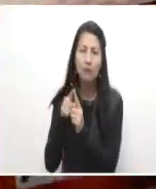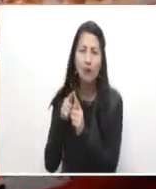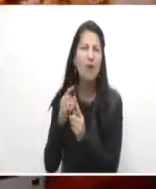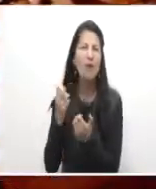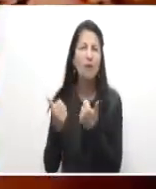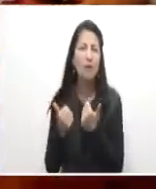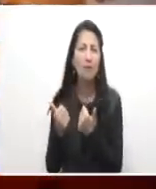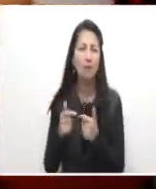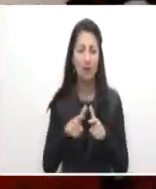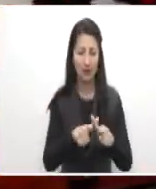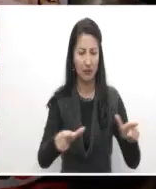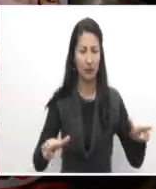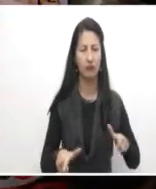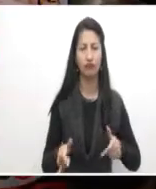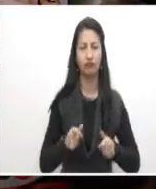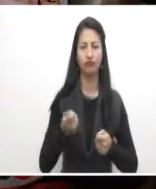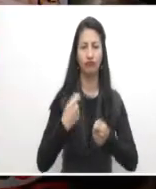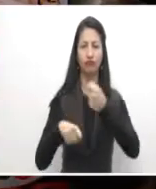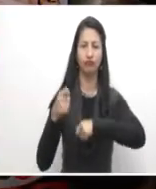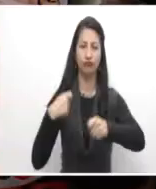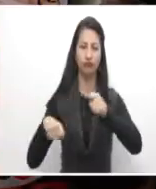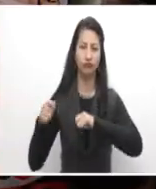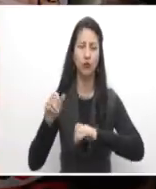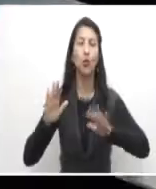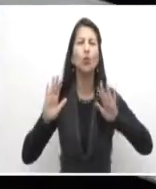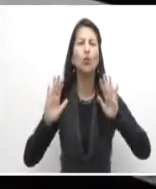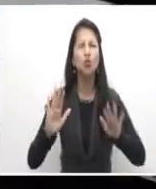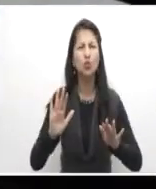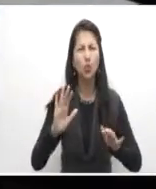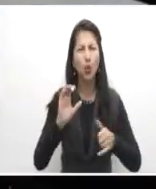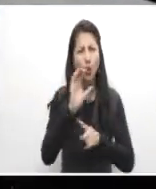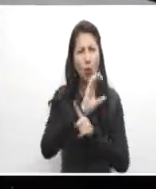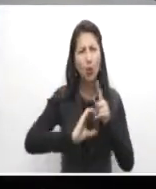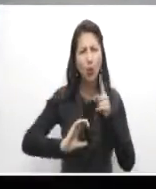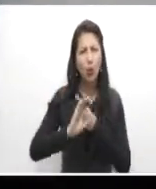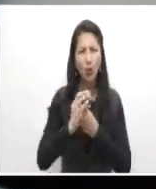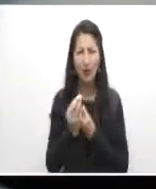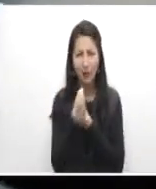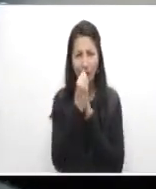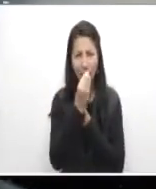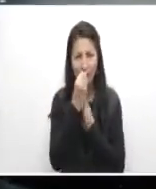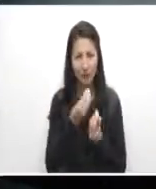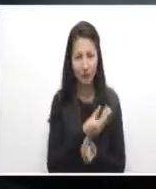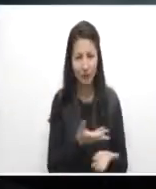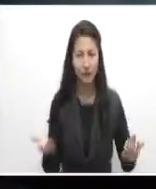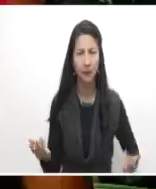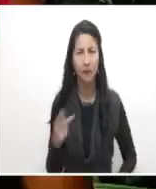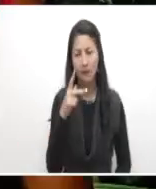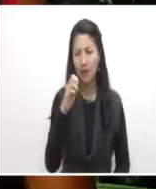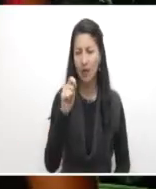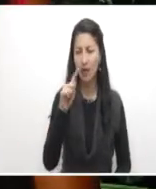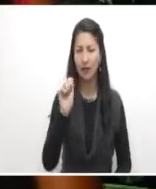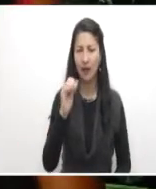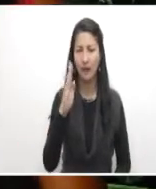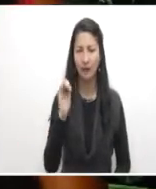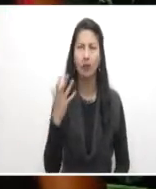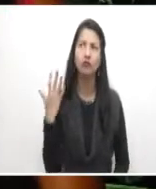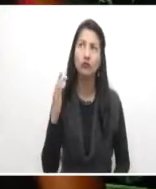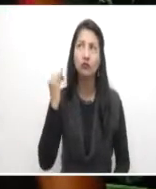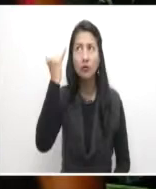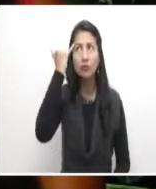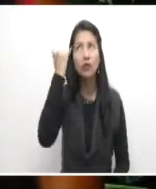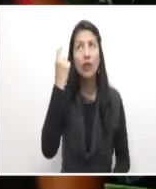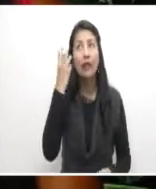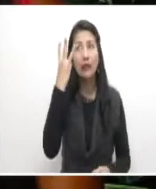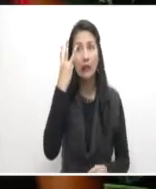local comercial para la venta de este producto tradicional amazónico. La idea de Casa Avespress nació hace aproximadamente tres años y hace